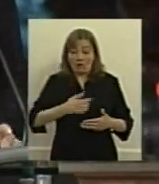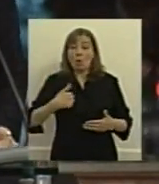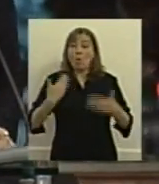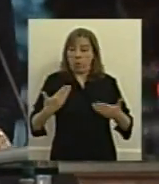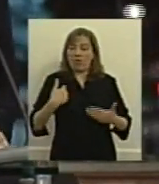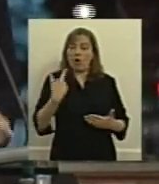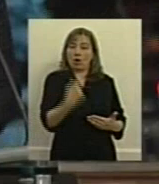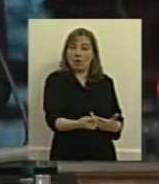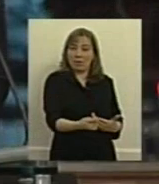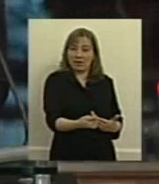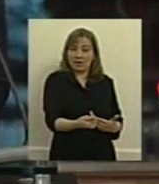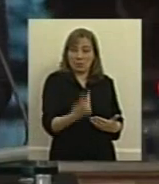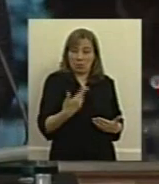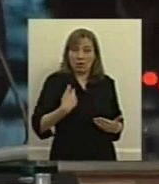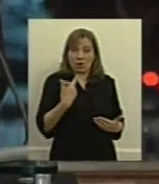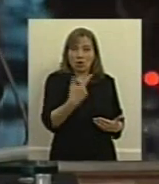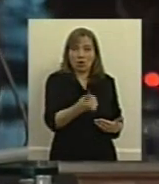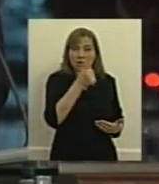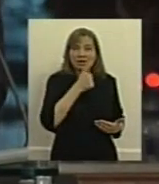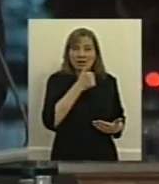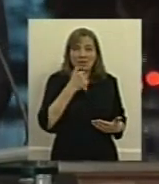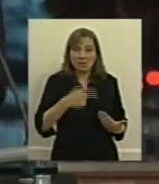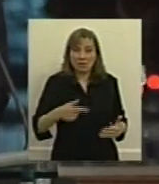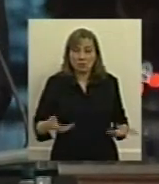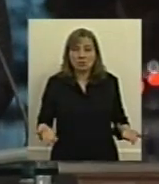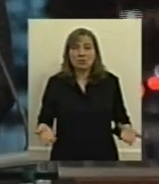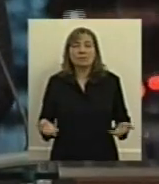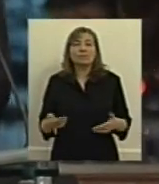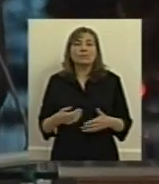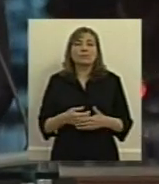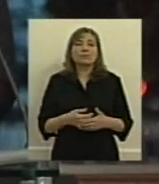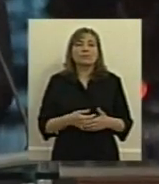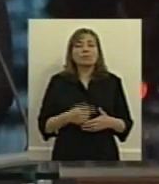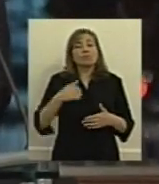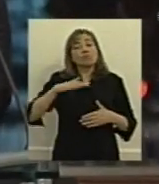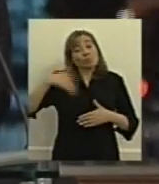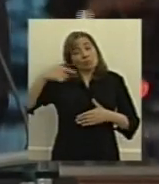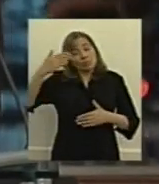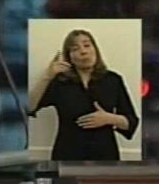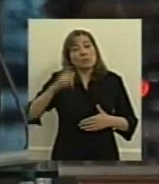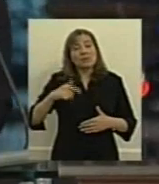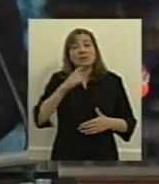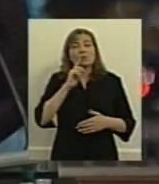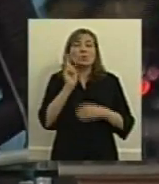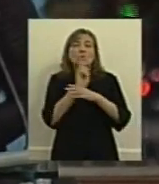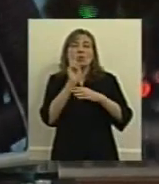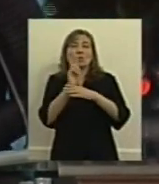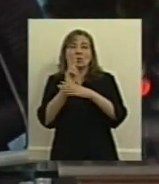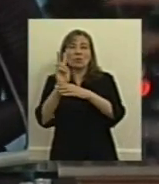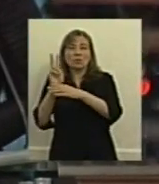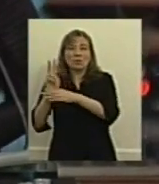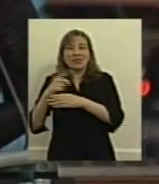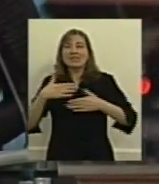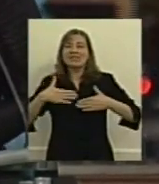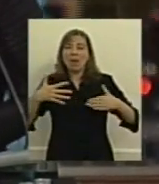y también en algún momento podríamos también orientar desde la superintendencia de